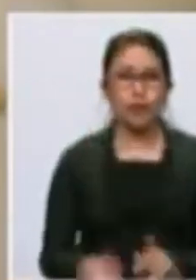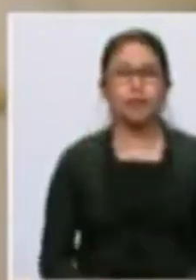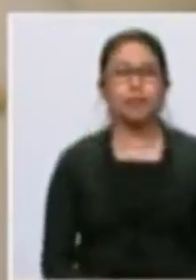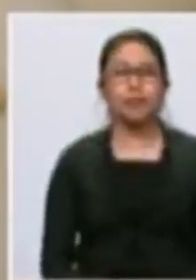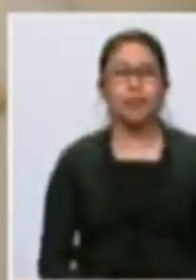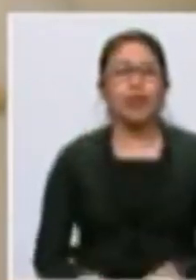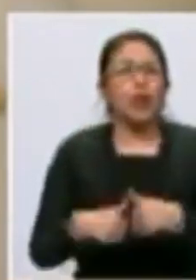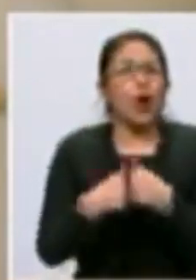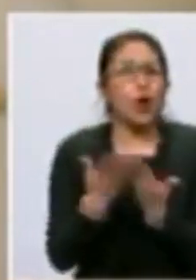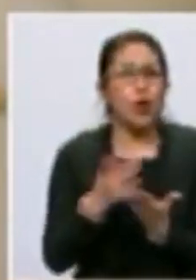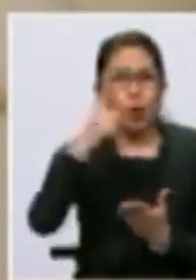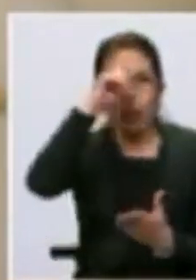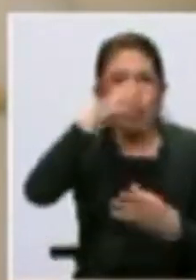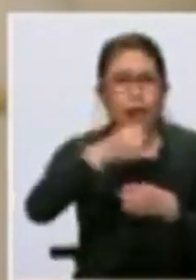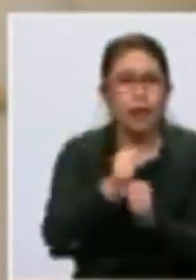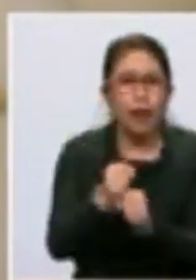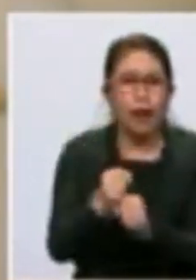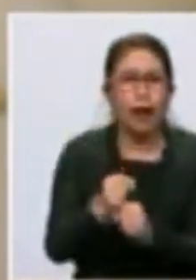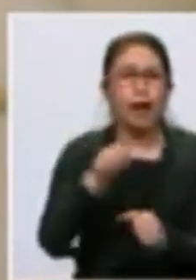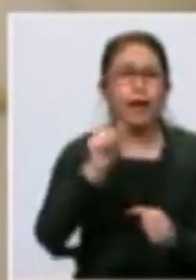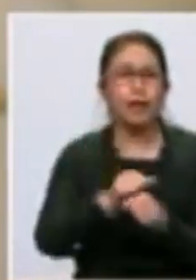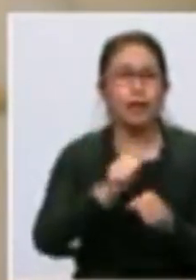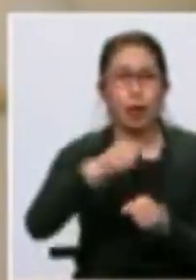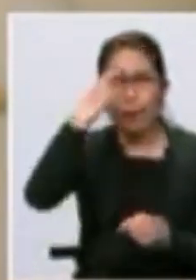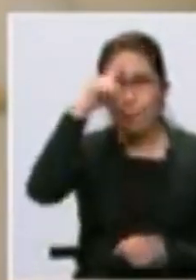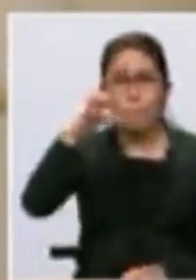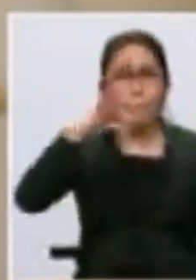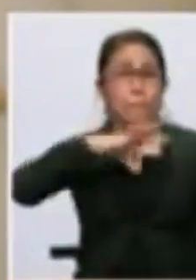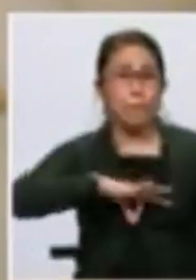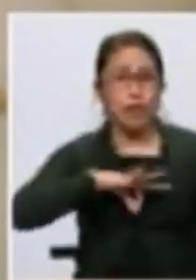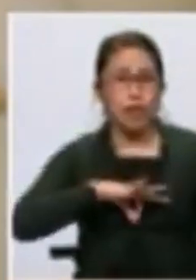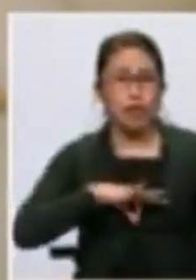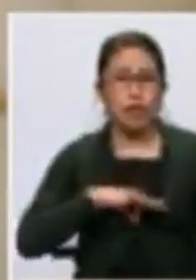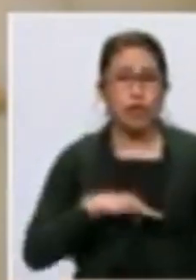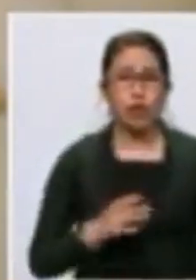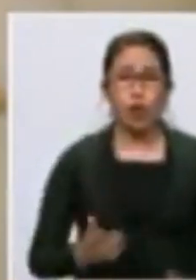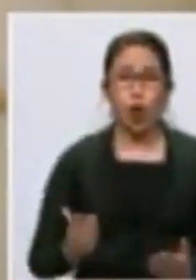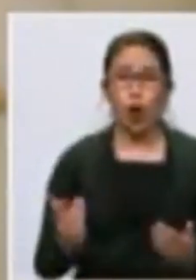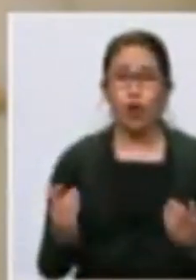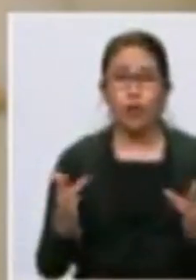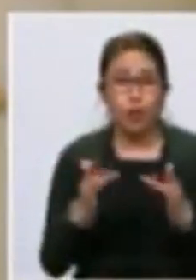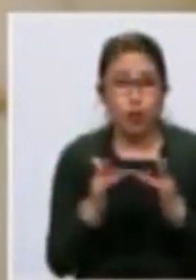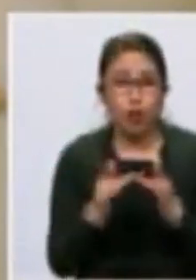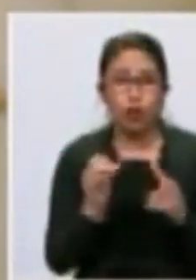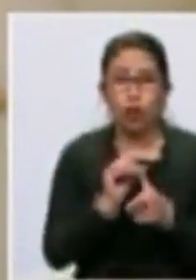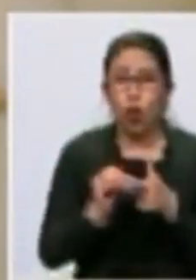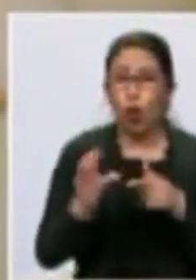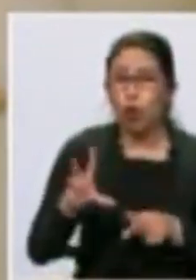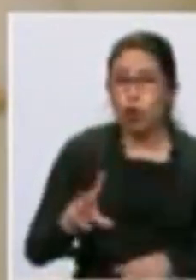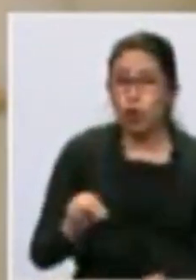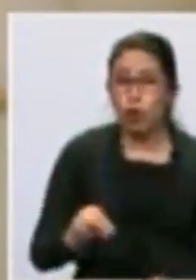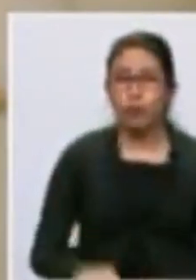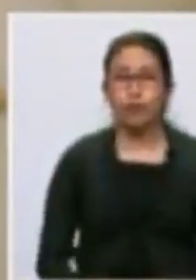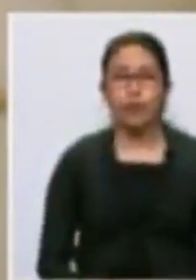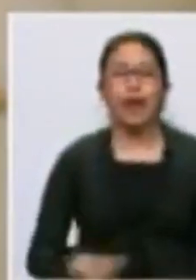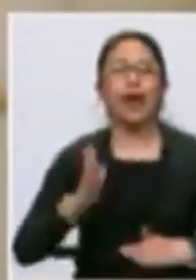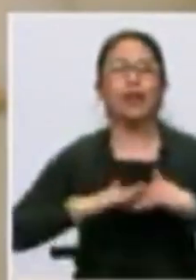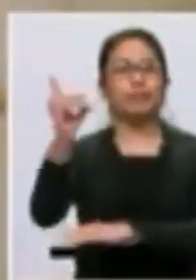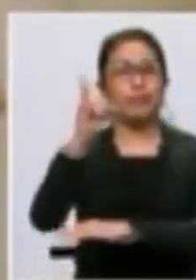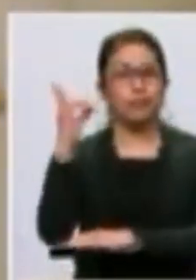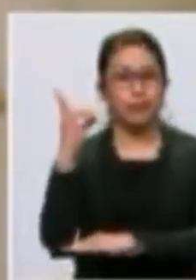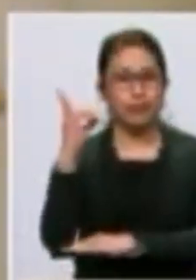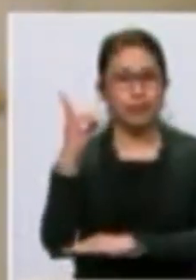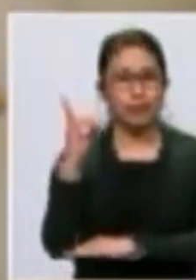contexto actual del cual vive Bolivia. Vamos a escuchar, vamos a escuchar esta conferencia de prensa que dio Yanín